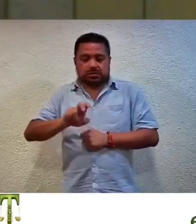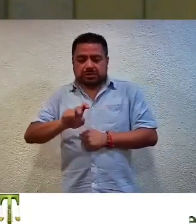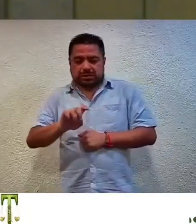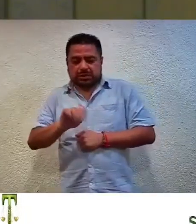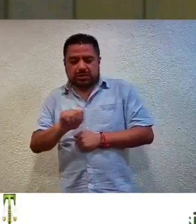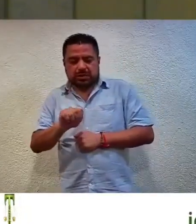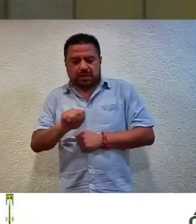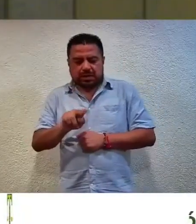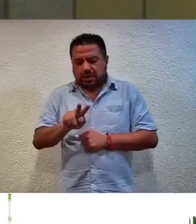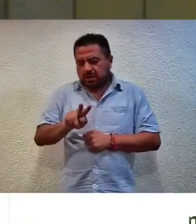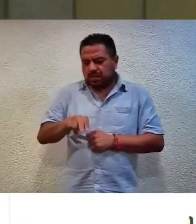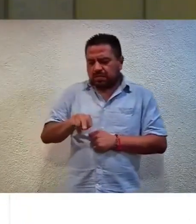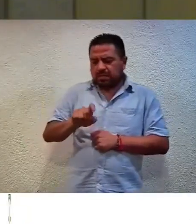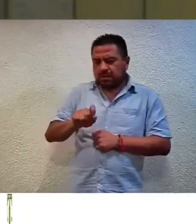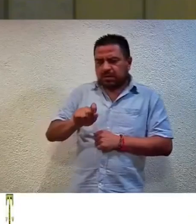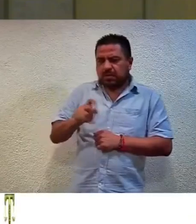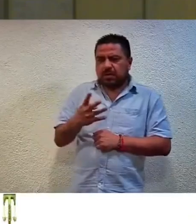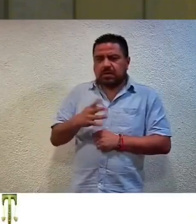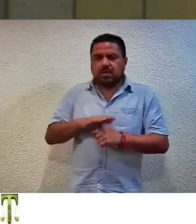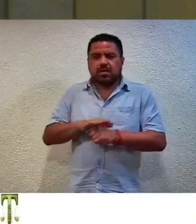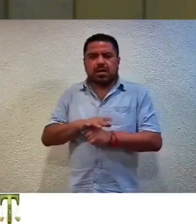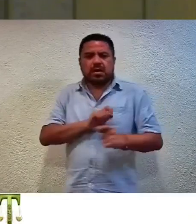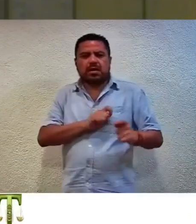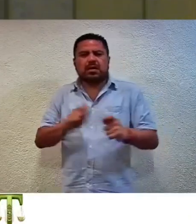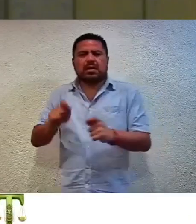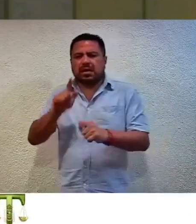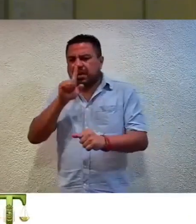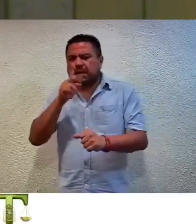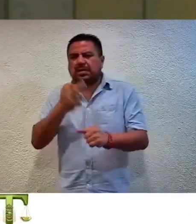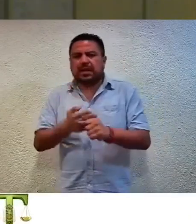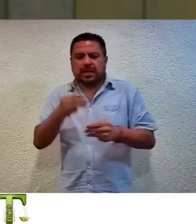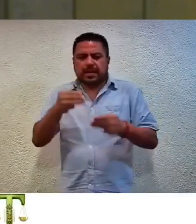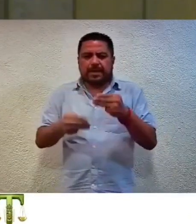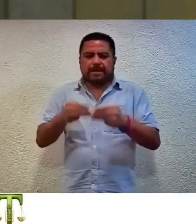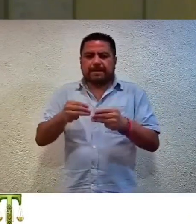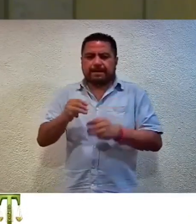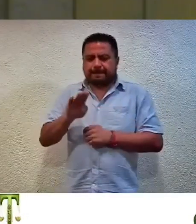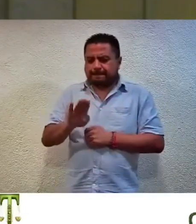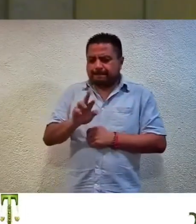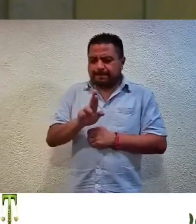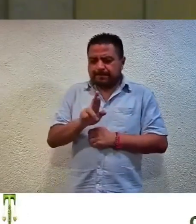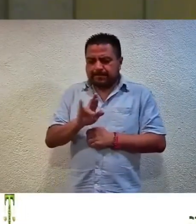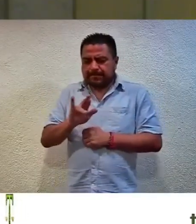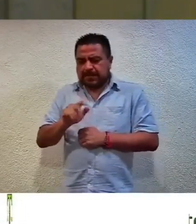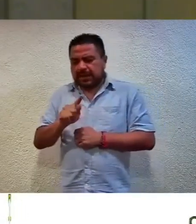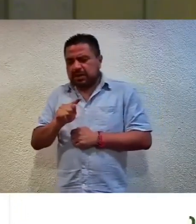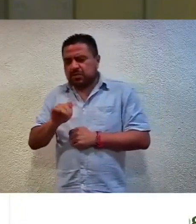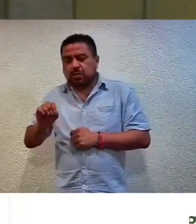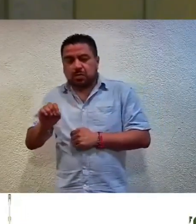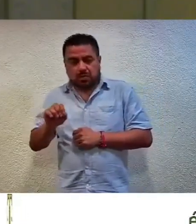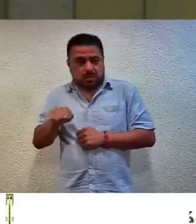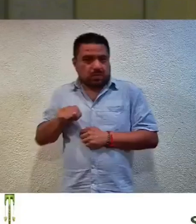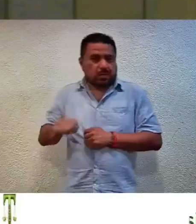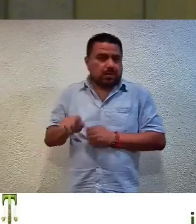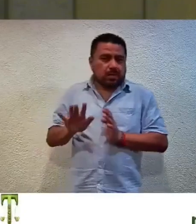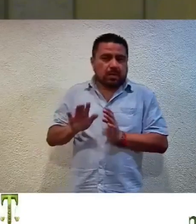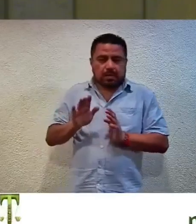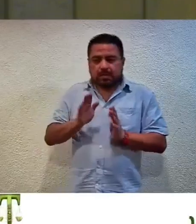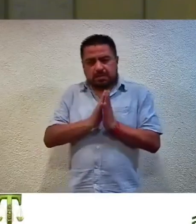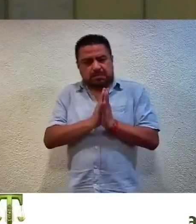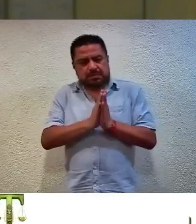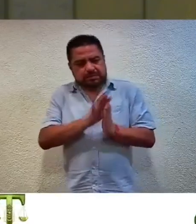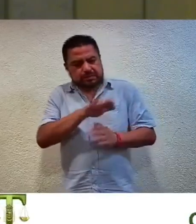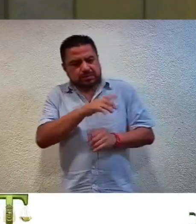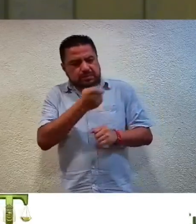diagonal 2024, el cual fue turnado a la ponencia a la magistrada Hilda Rosa Delgado Brito. Por lo tanto, le solicito,